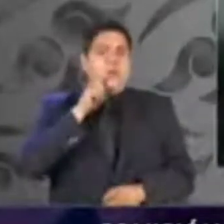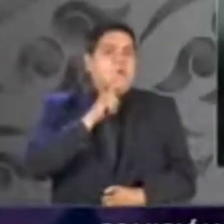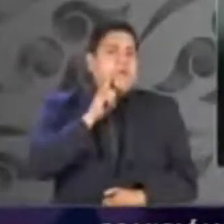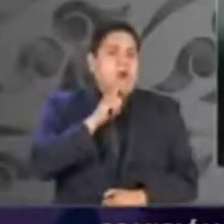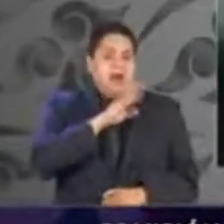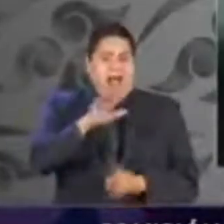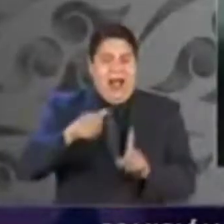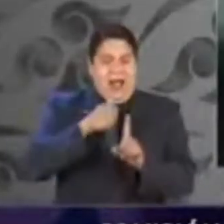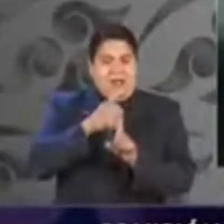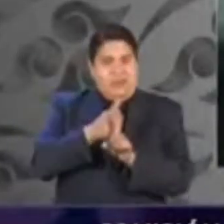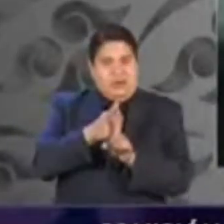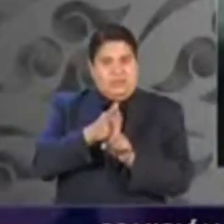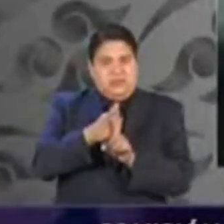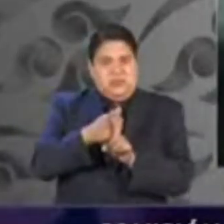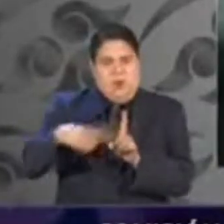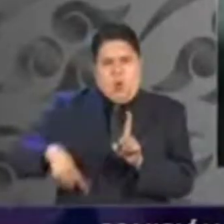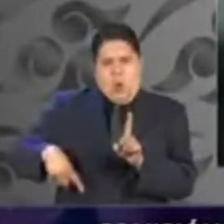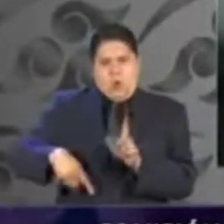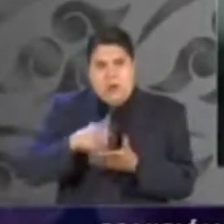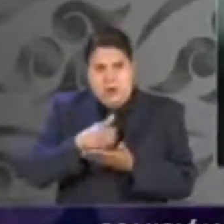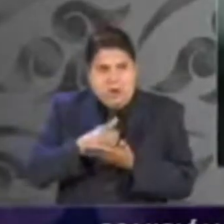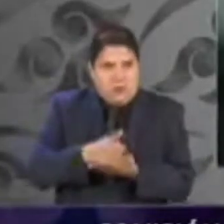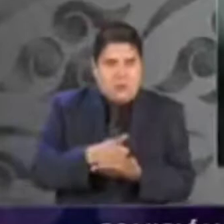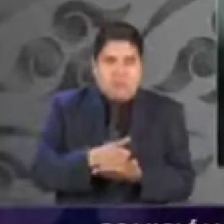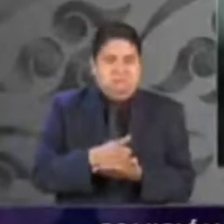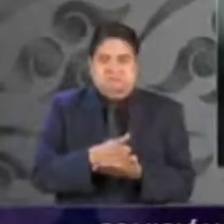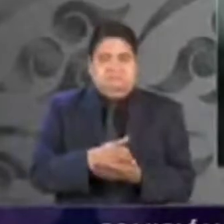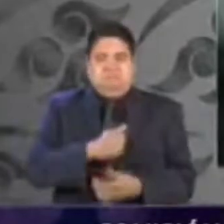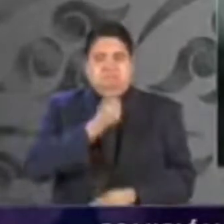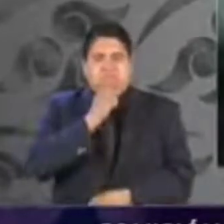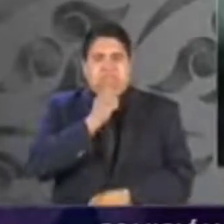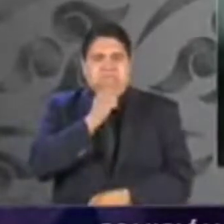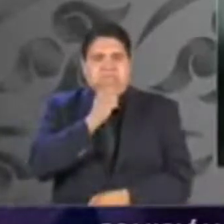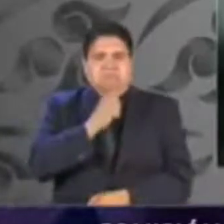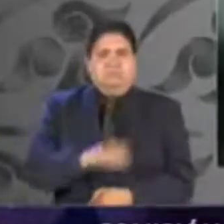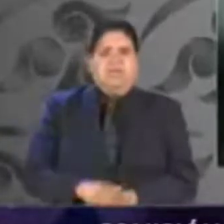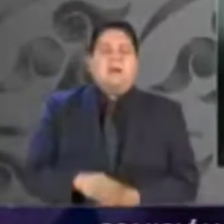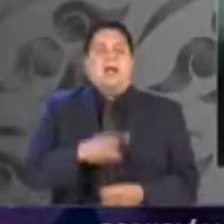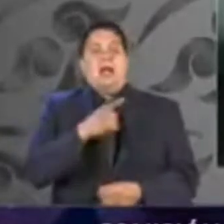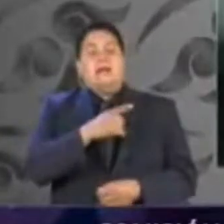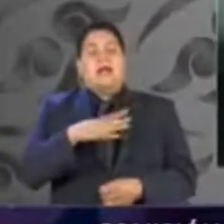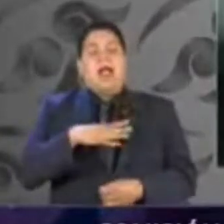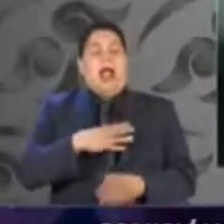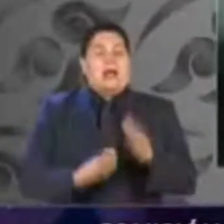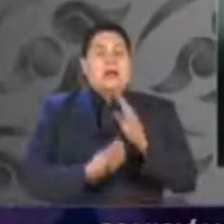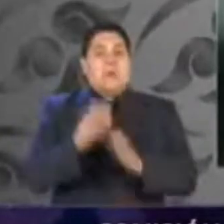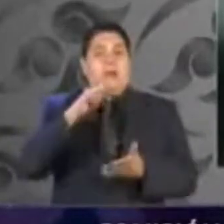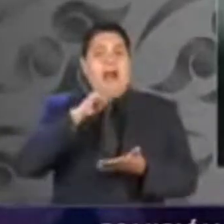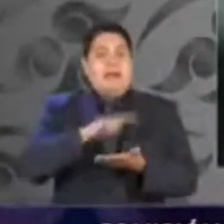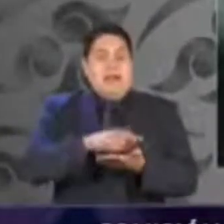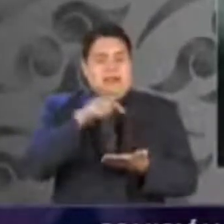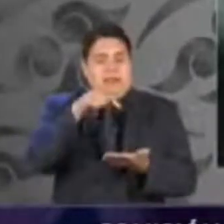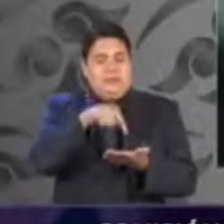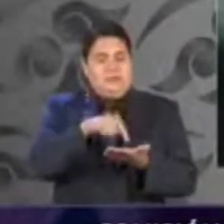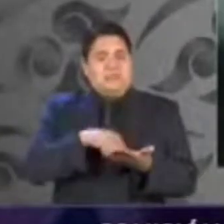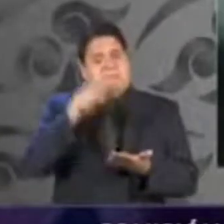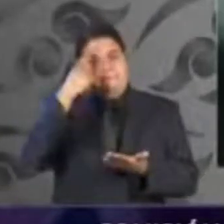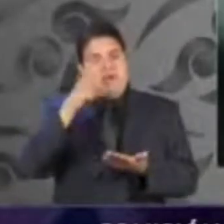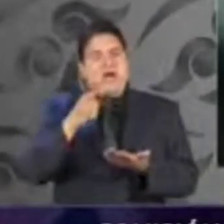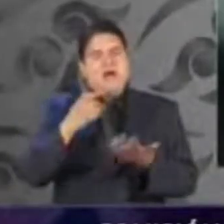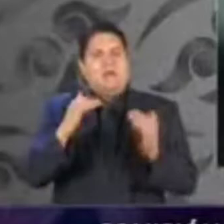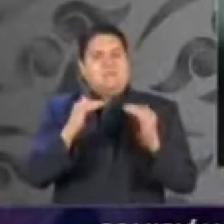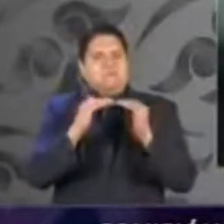respaldadas por sus representantes populares, pues aprobaron una reforma de supuesta armonización